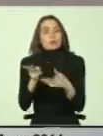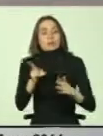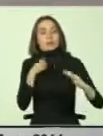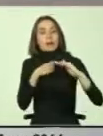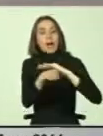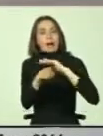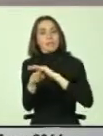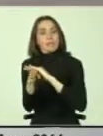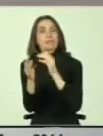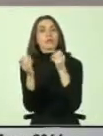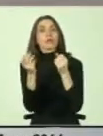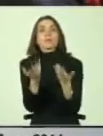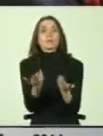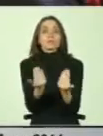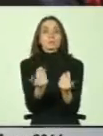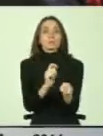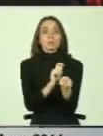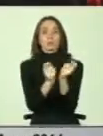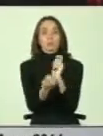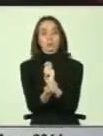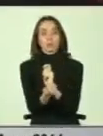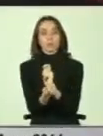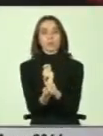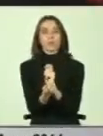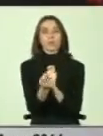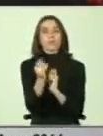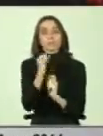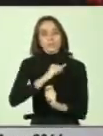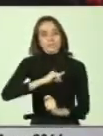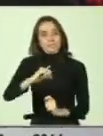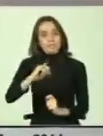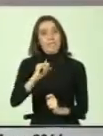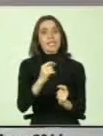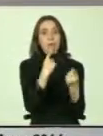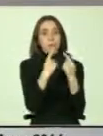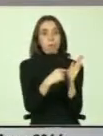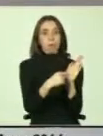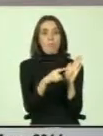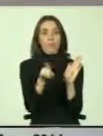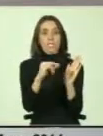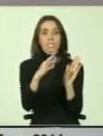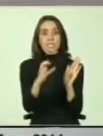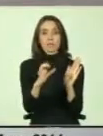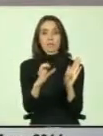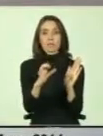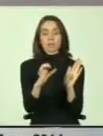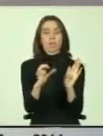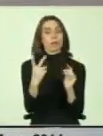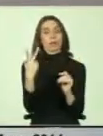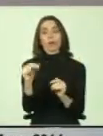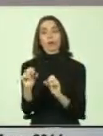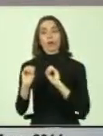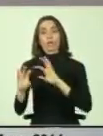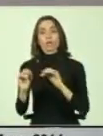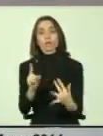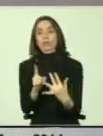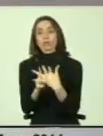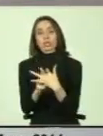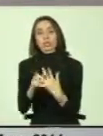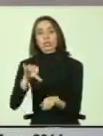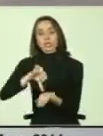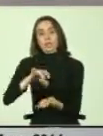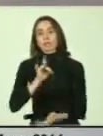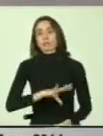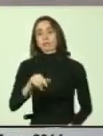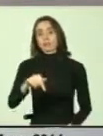necesitamos poder modificar. En la medida que siga existiendo el CIMSE, como hoy día lo conocemos, no habrá educación inclusiva en este país.